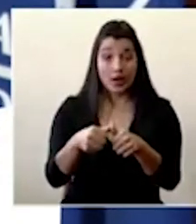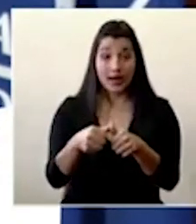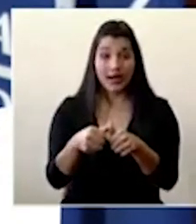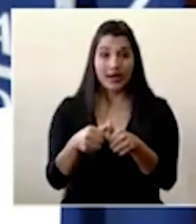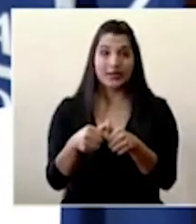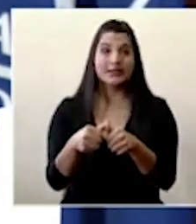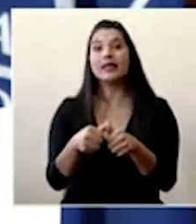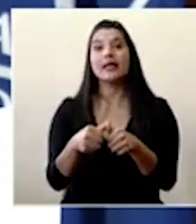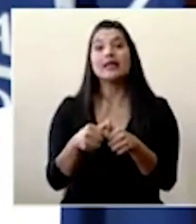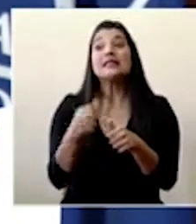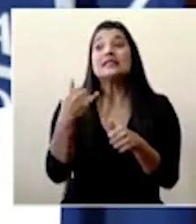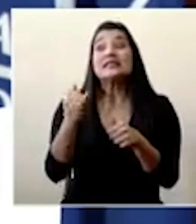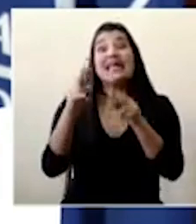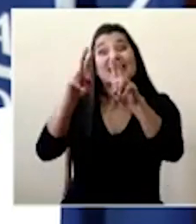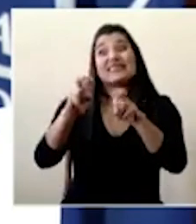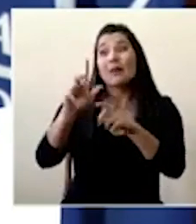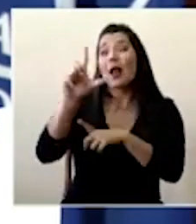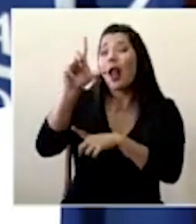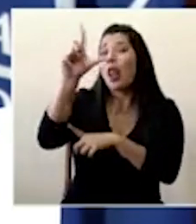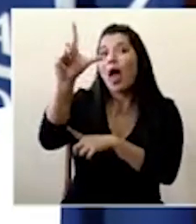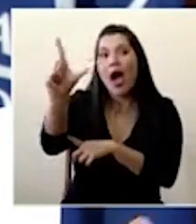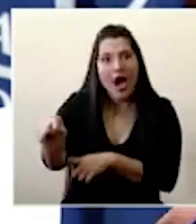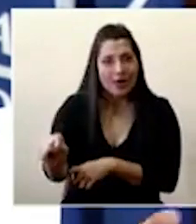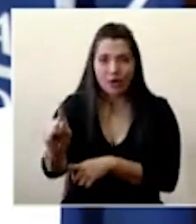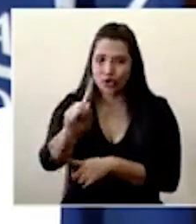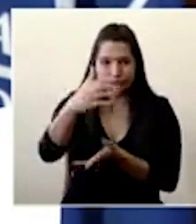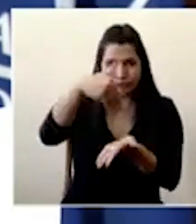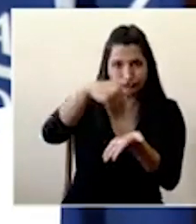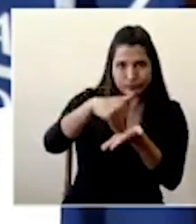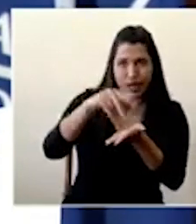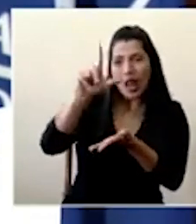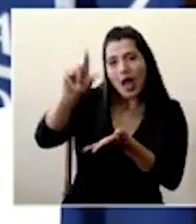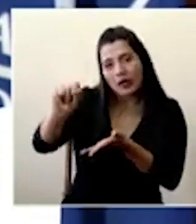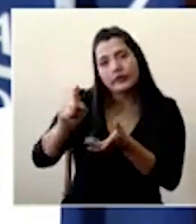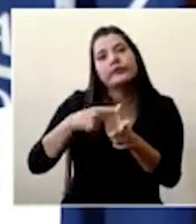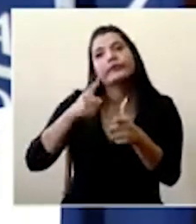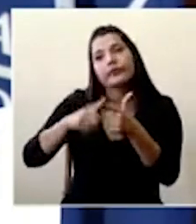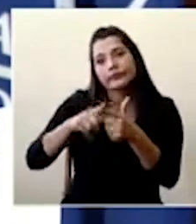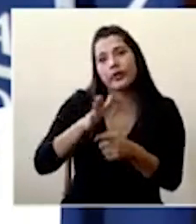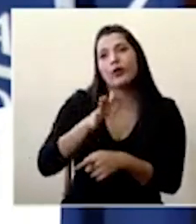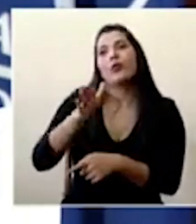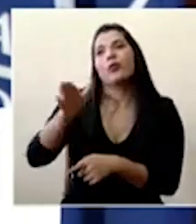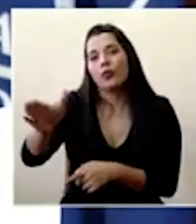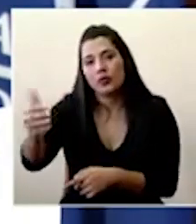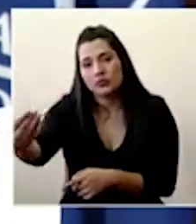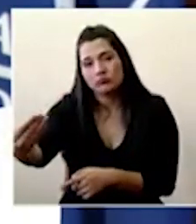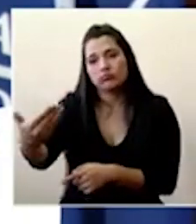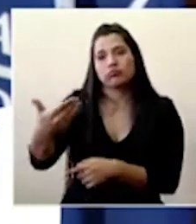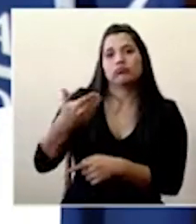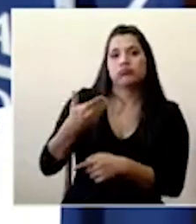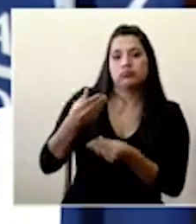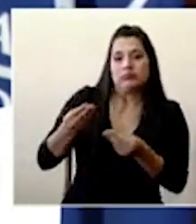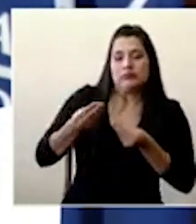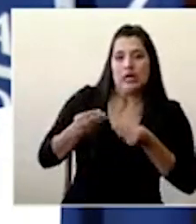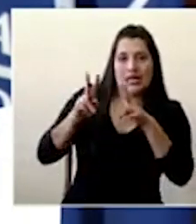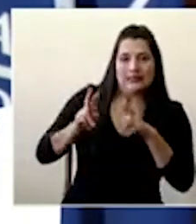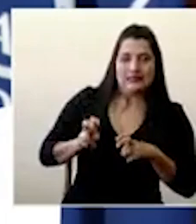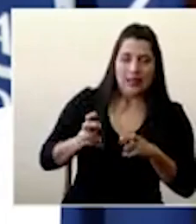toma de muestra de la gran área metropolitana pues también van a haber un asunto de transporte y que eso pues se hace difícil en realidad enviar